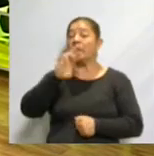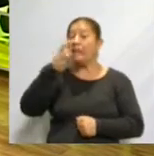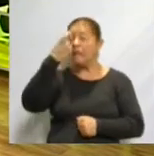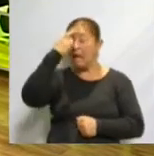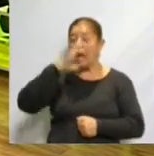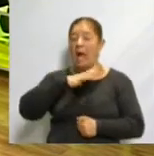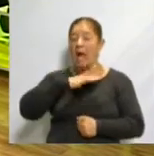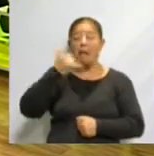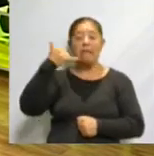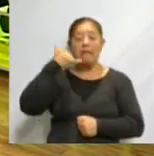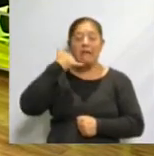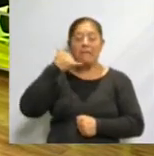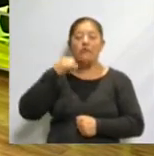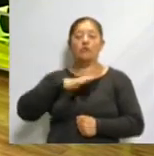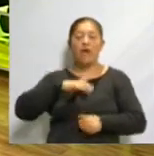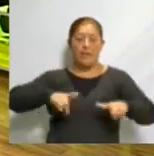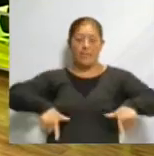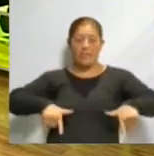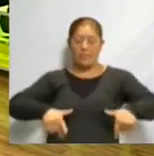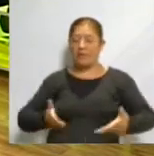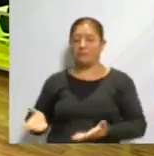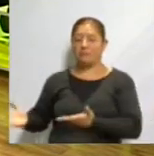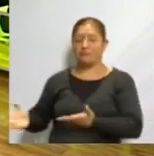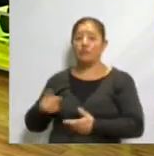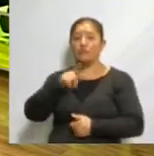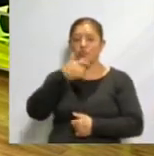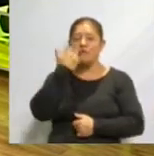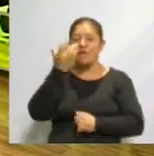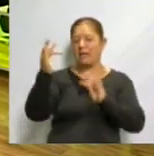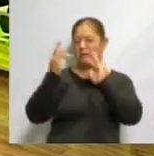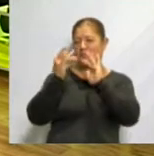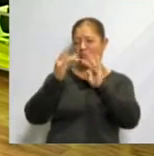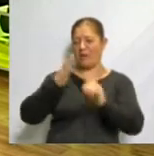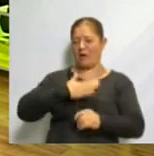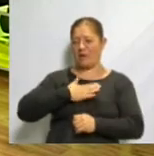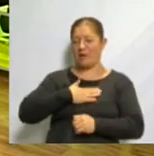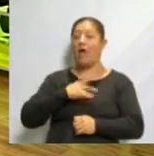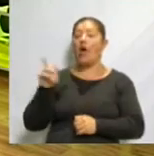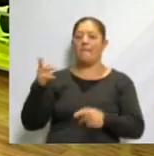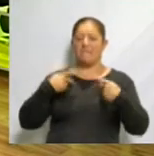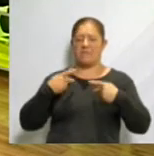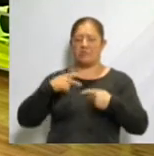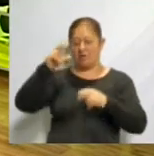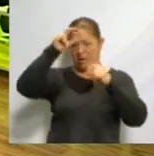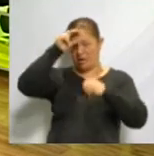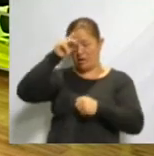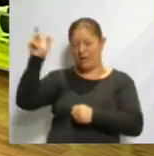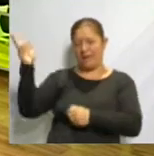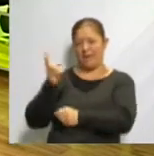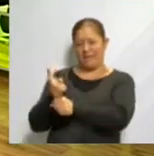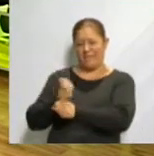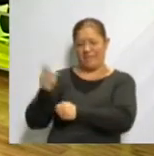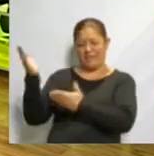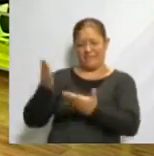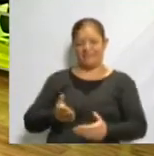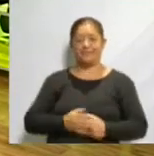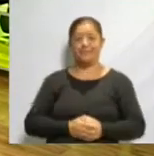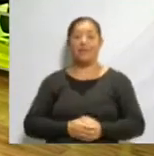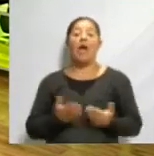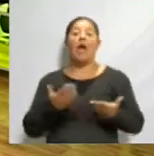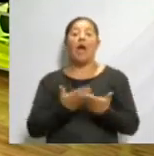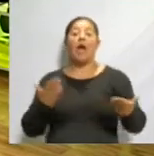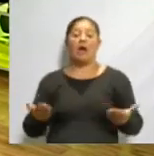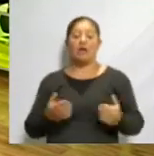apareciendo en pantalla para que ustedes puedan interactuar con los expertos que vamos a tener más adelante. Pero ahora